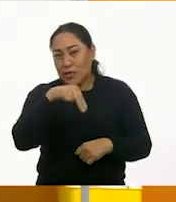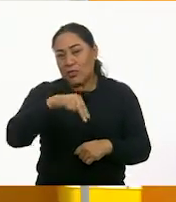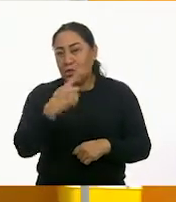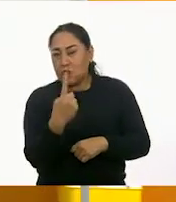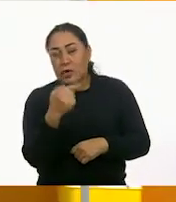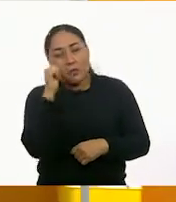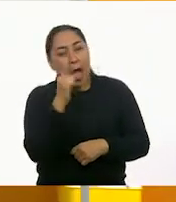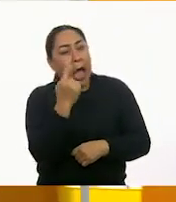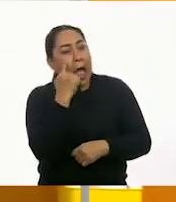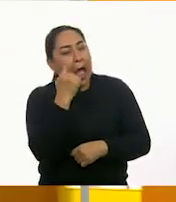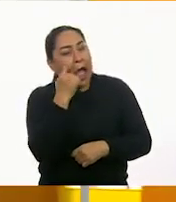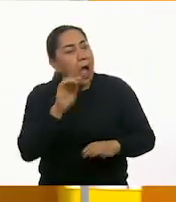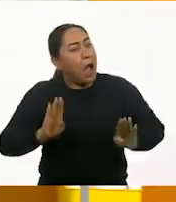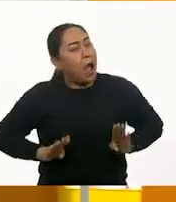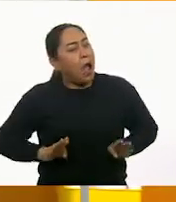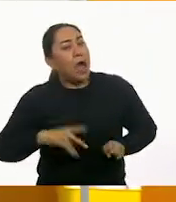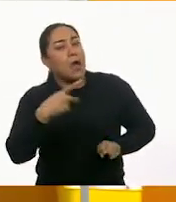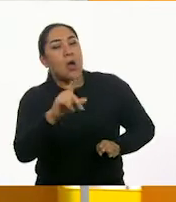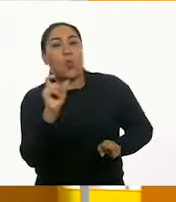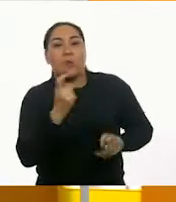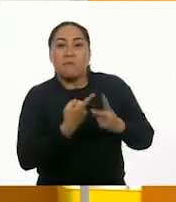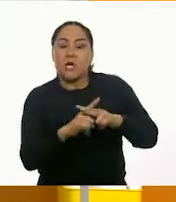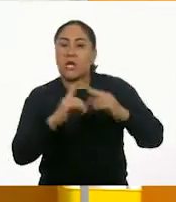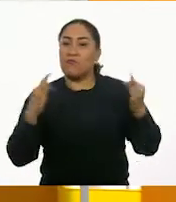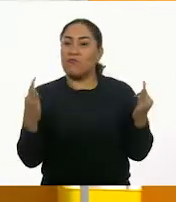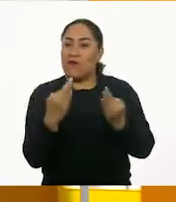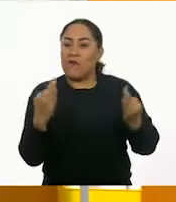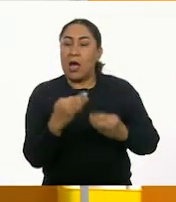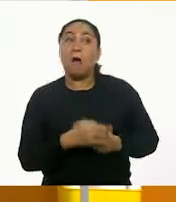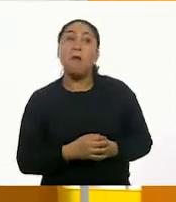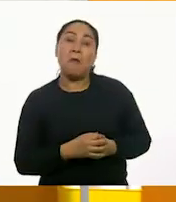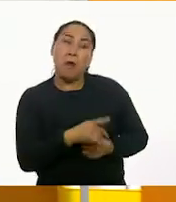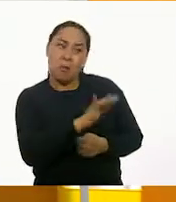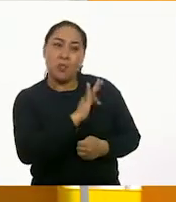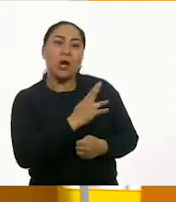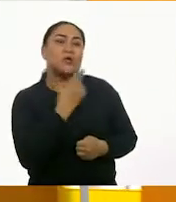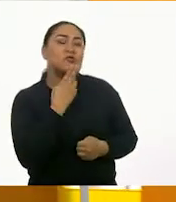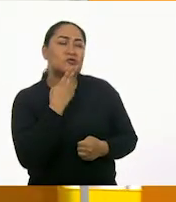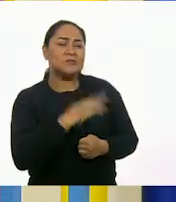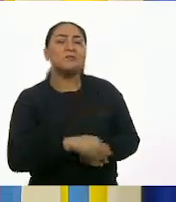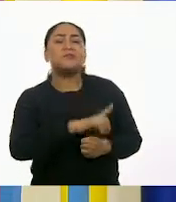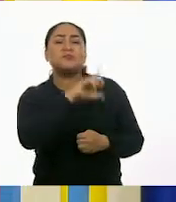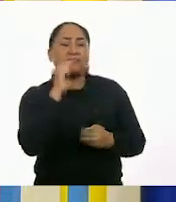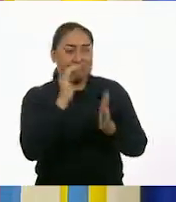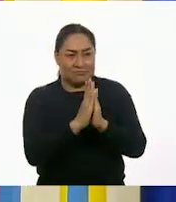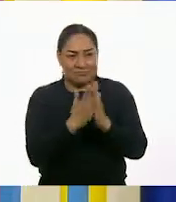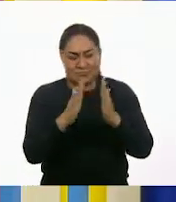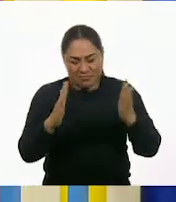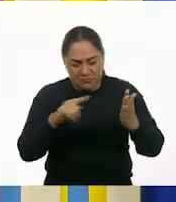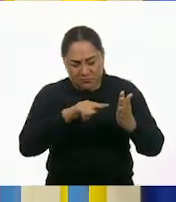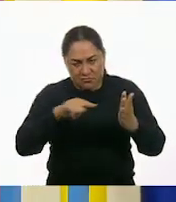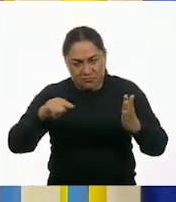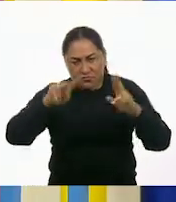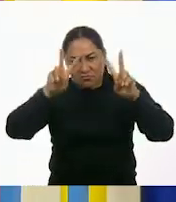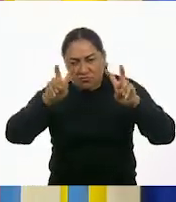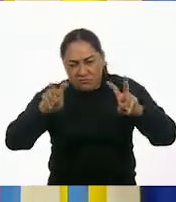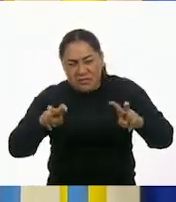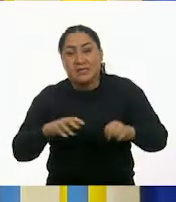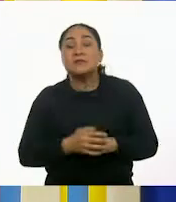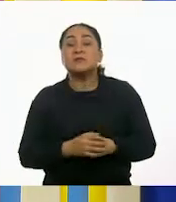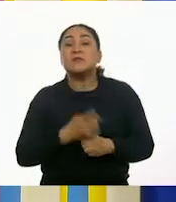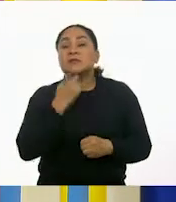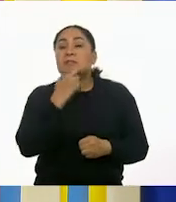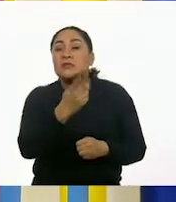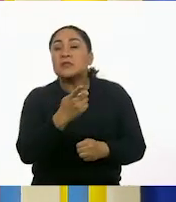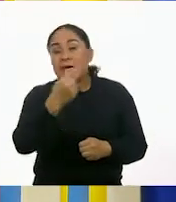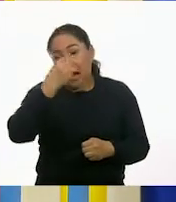más en invierno. invierno. Entonces, ese tal vez nos puede servir. Y adentro en los subtítulos que encuentras... Dice la gripe